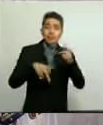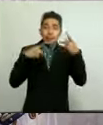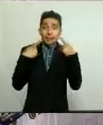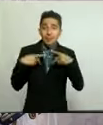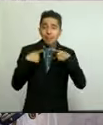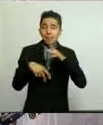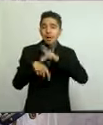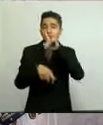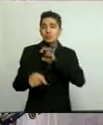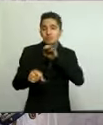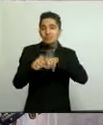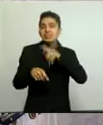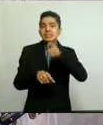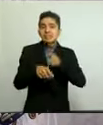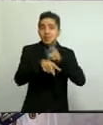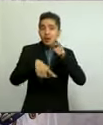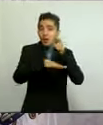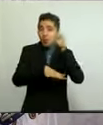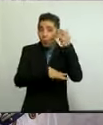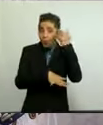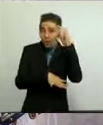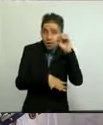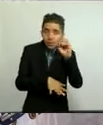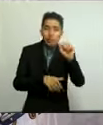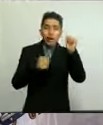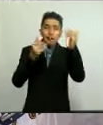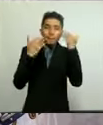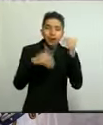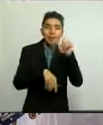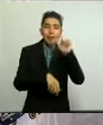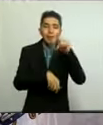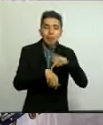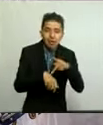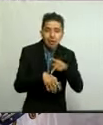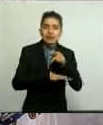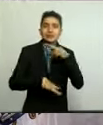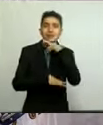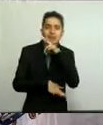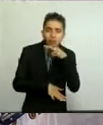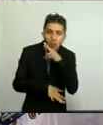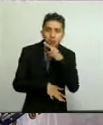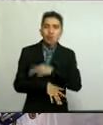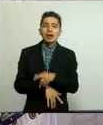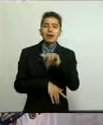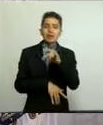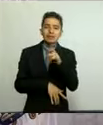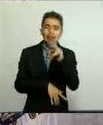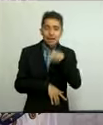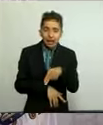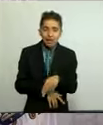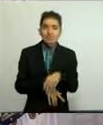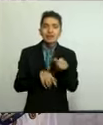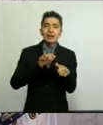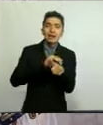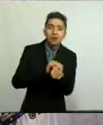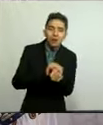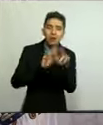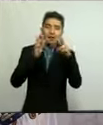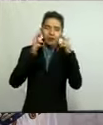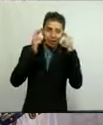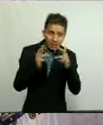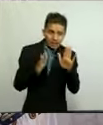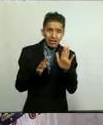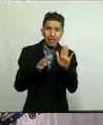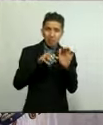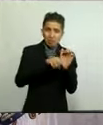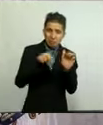a los habitantes de Huetamo, a Patzingán, La Piedad, Zamora, Islán, Zaguayo, Los Reyes,